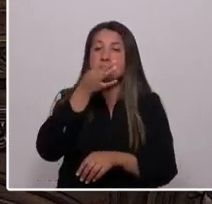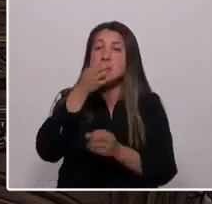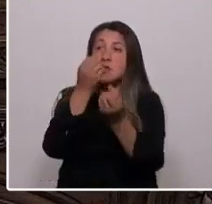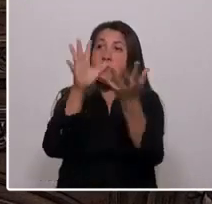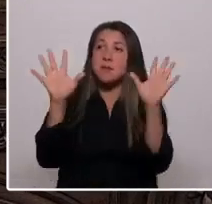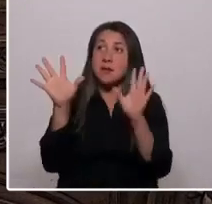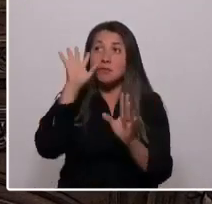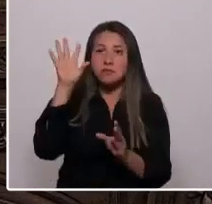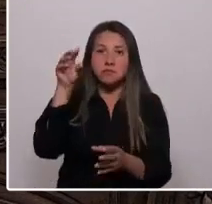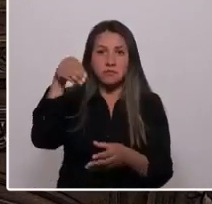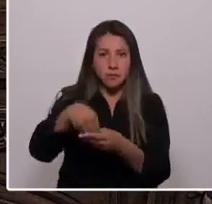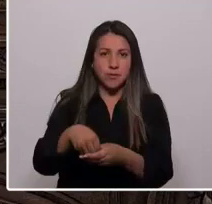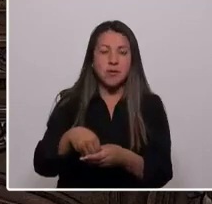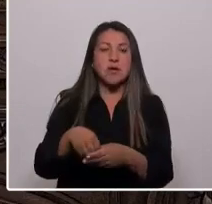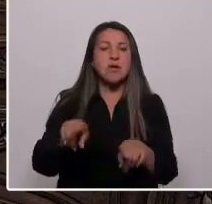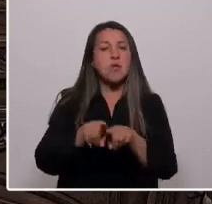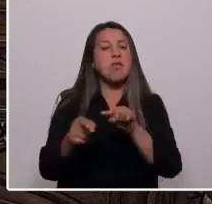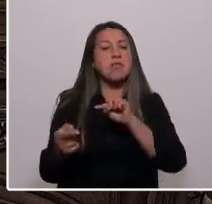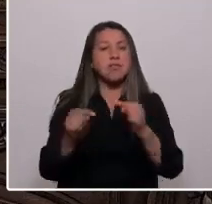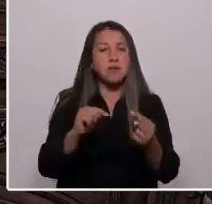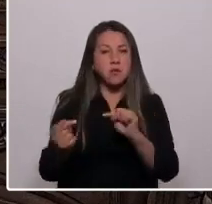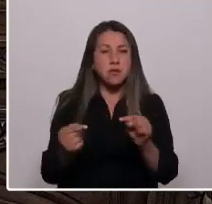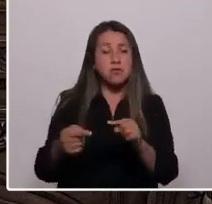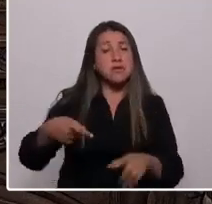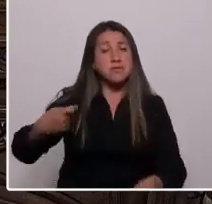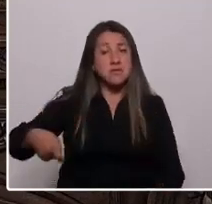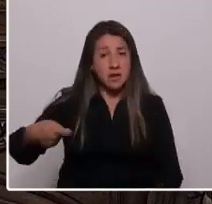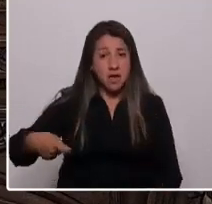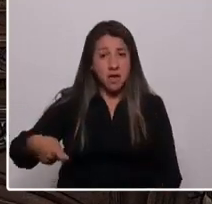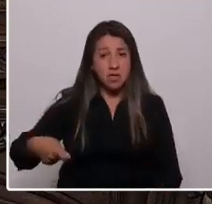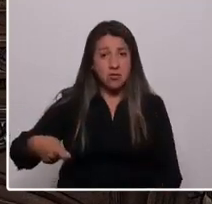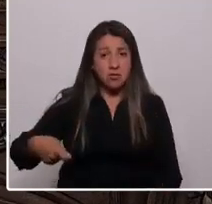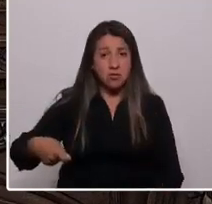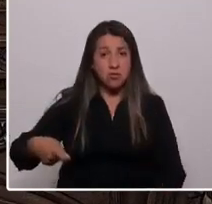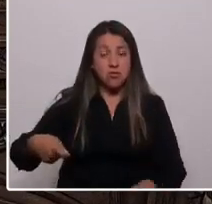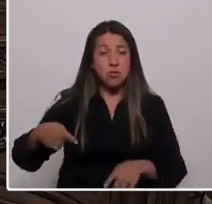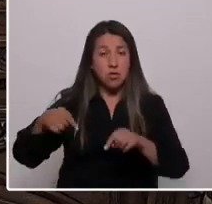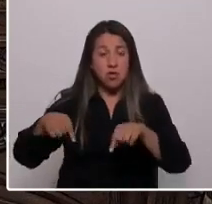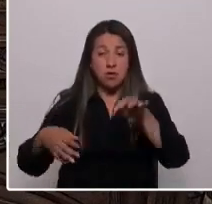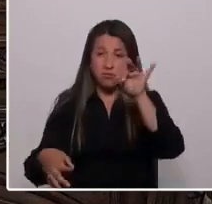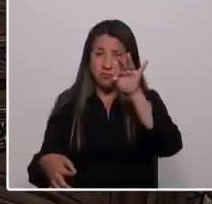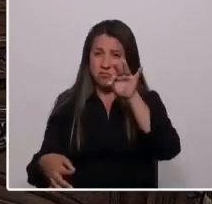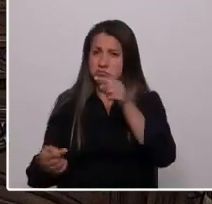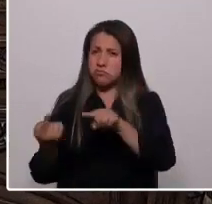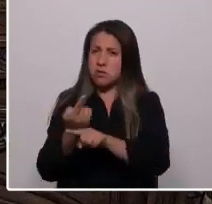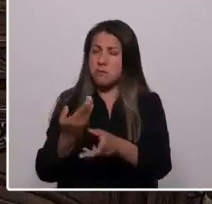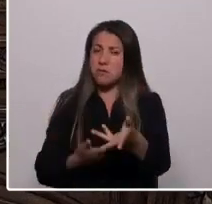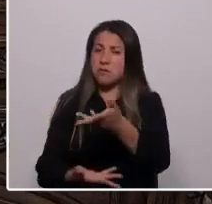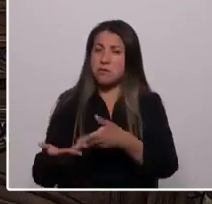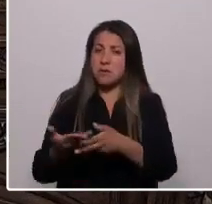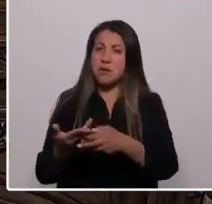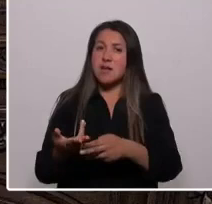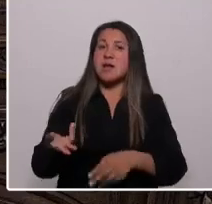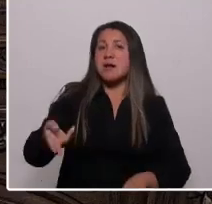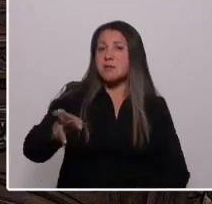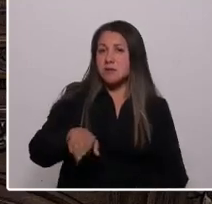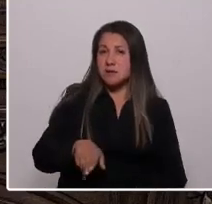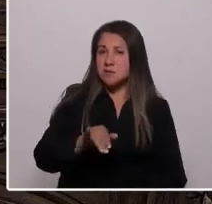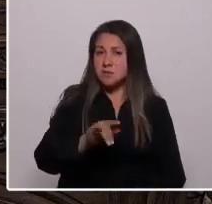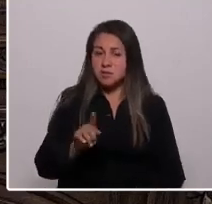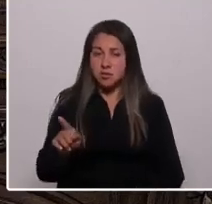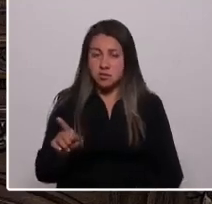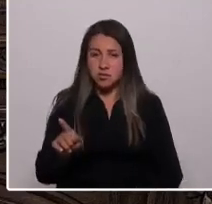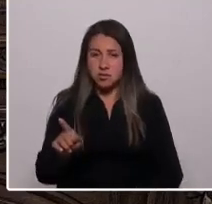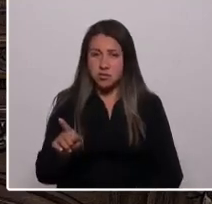Discutiremos si es necesario el Senado en los términos que hoy existen. ¿Requerimos el Tribunal Constitucional? El